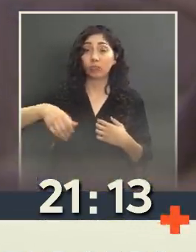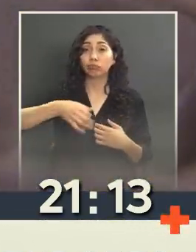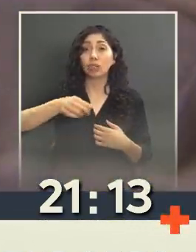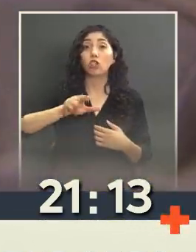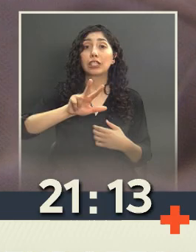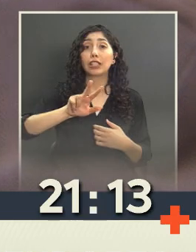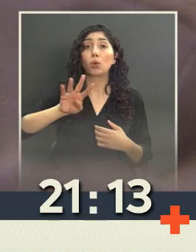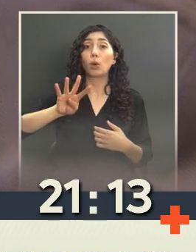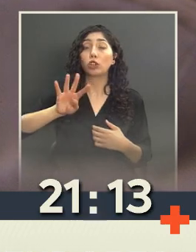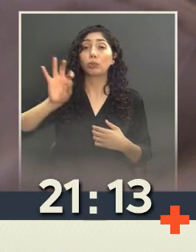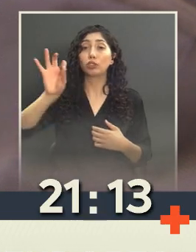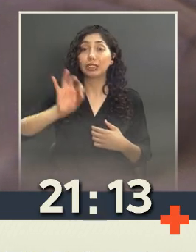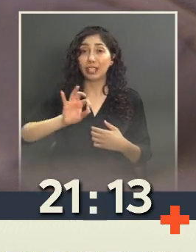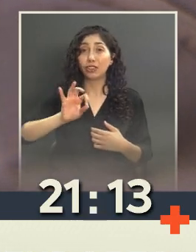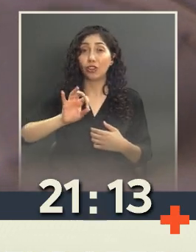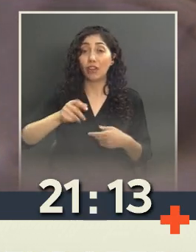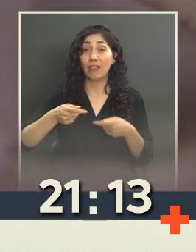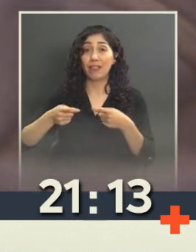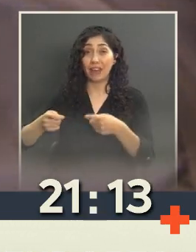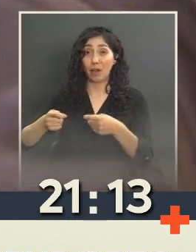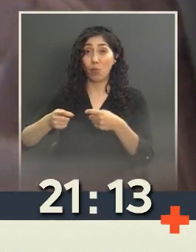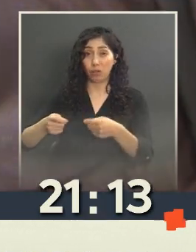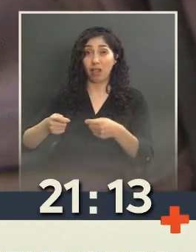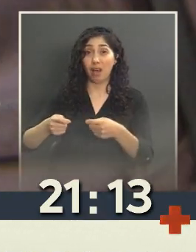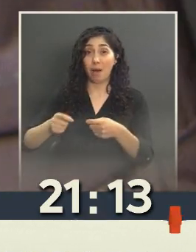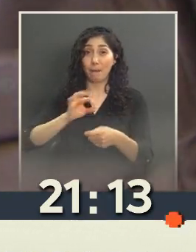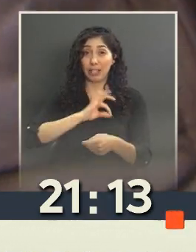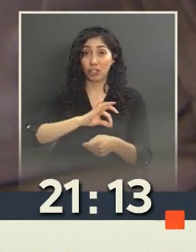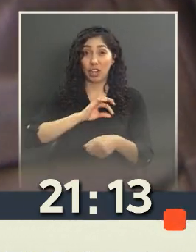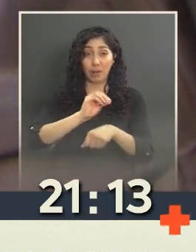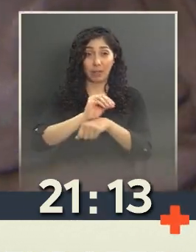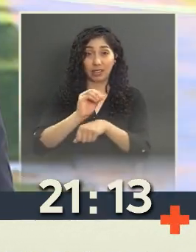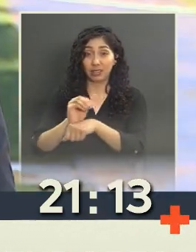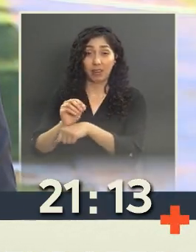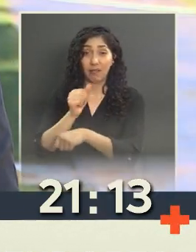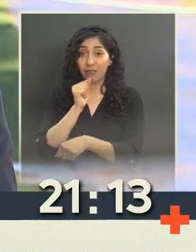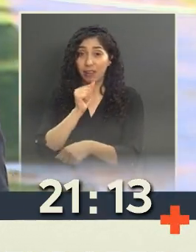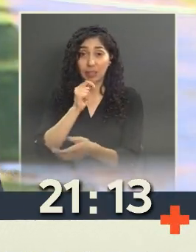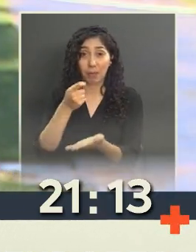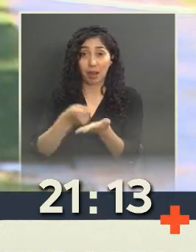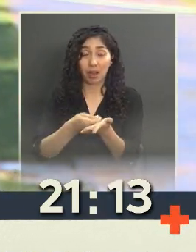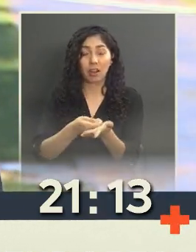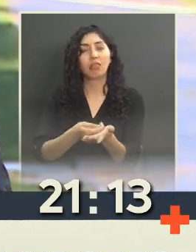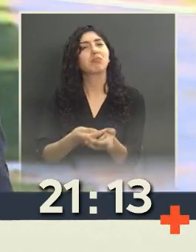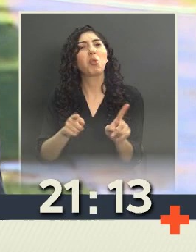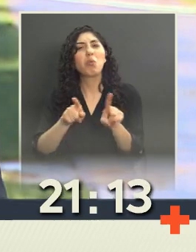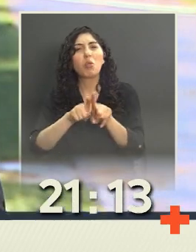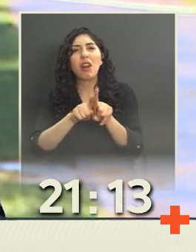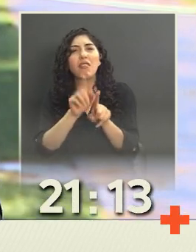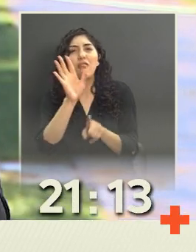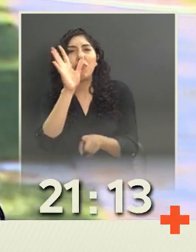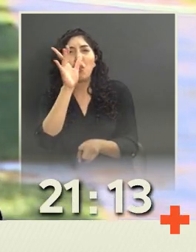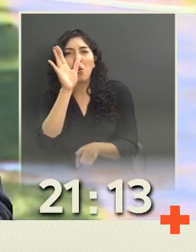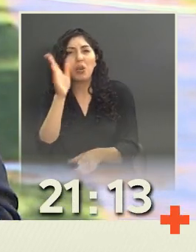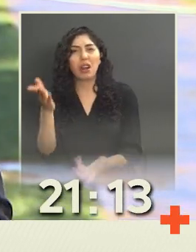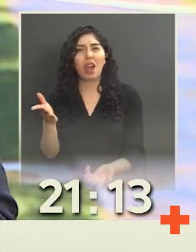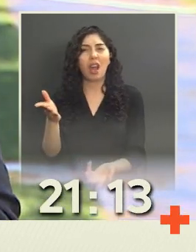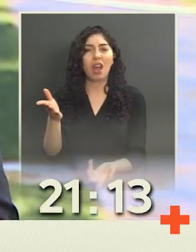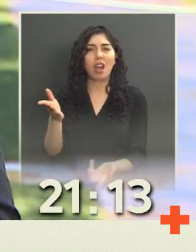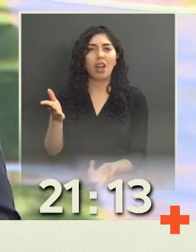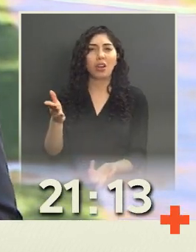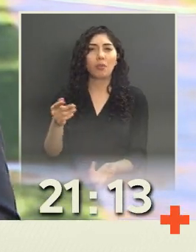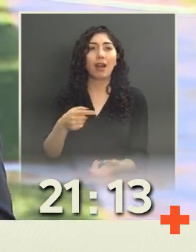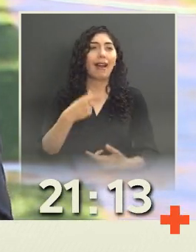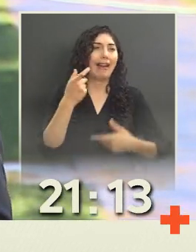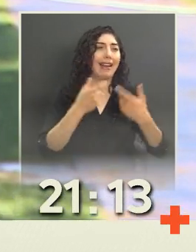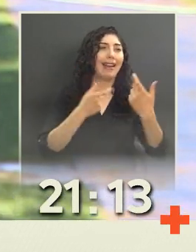deudas por pensiones alimenticias están impagas. Prácticamente es motivo como de burla, de chiste, así como hoy el papito corazón y como que nos terminamos riendo en